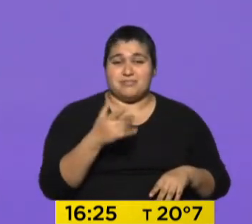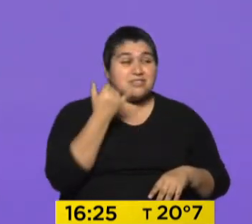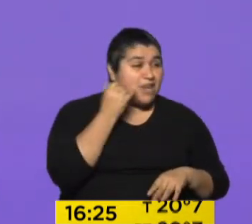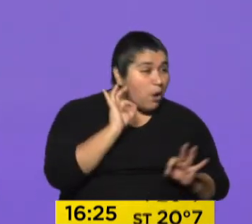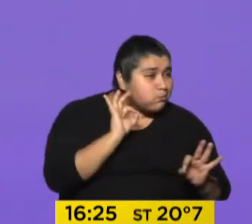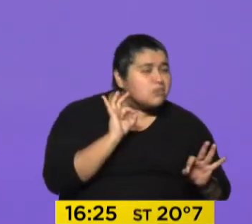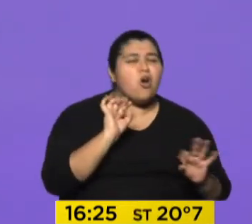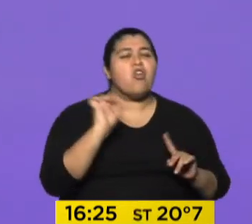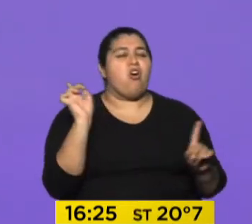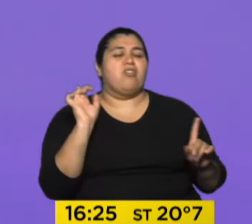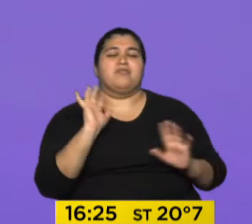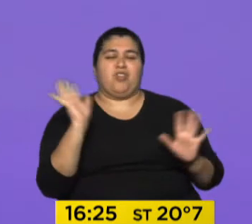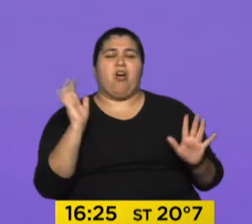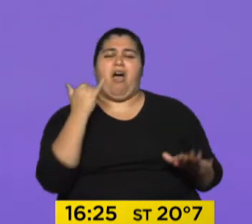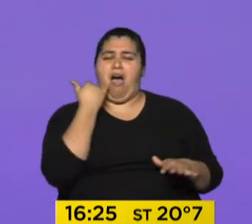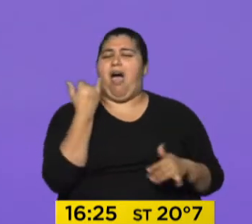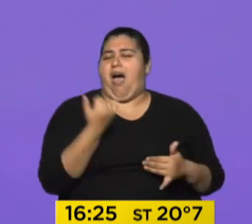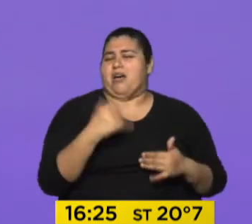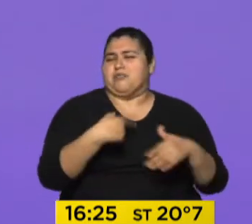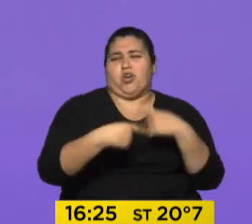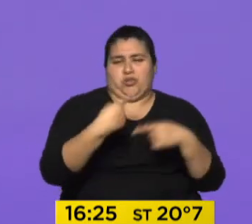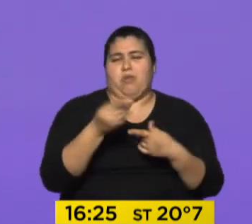no acabamos. Hay muchos más micromachismos.